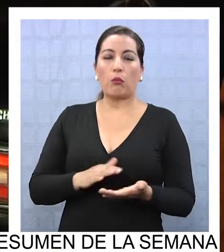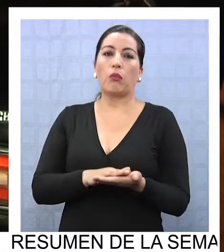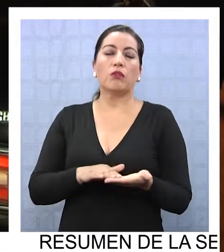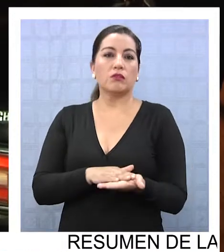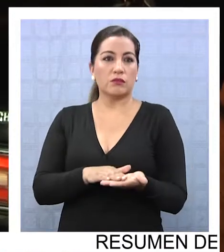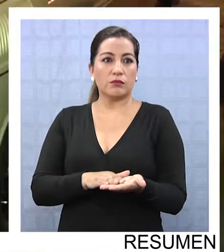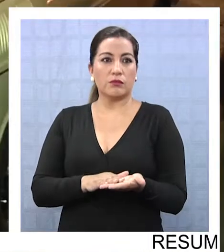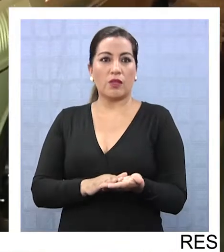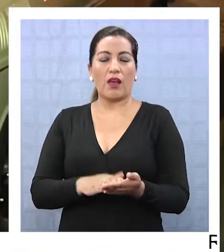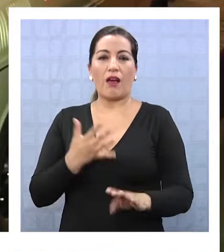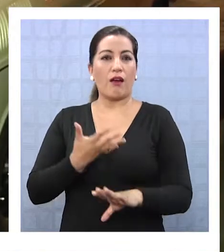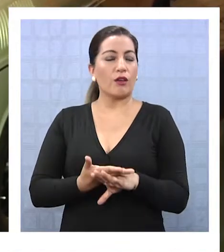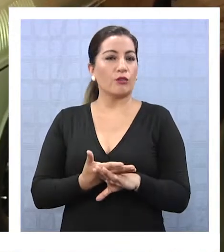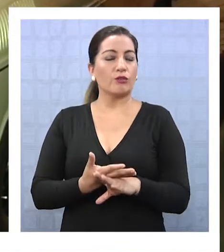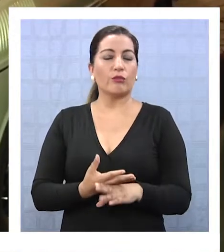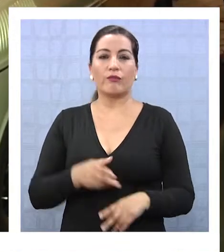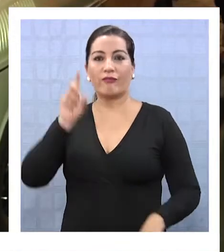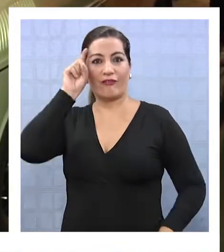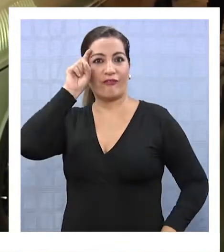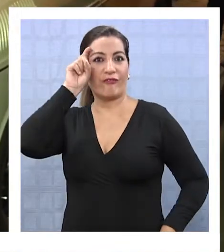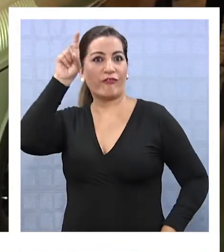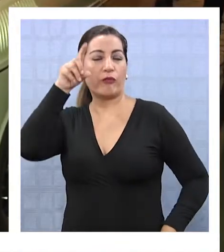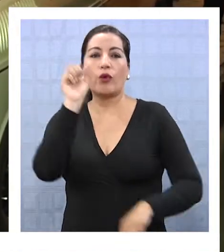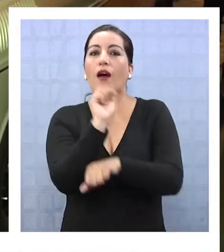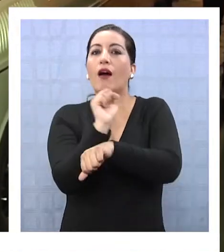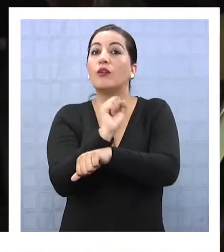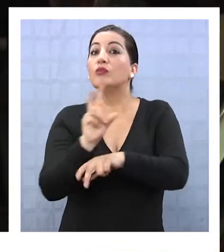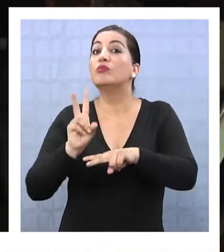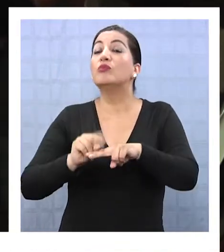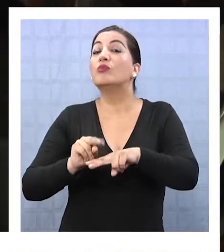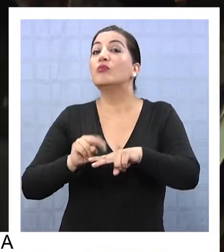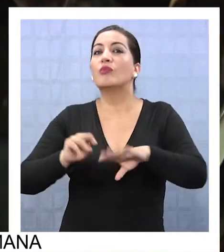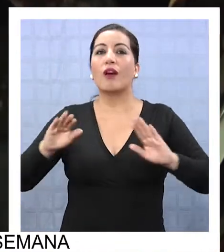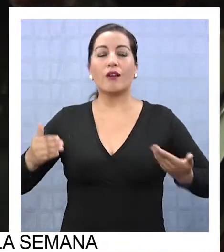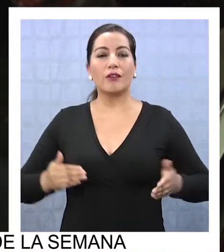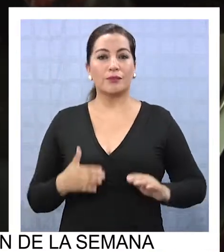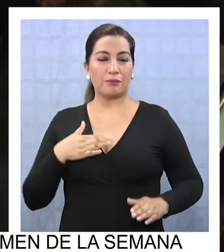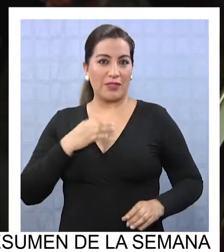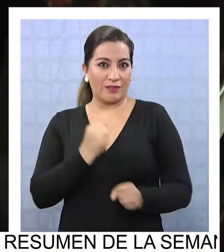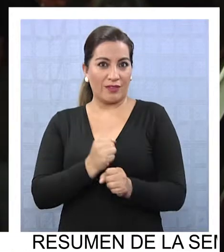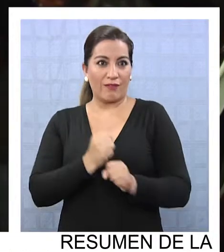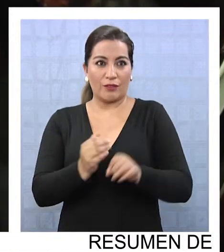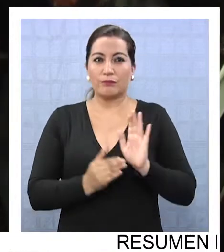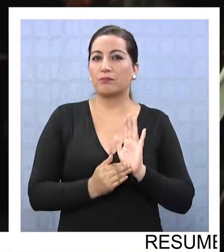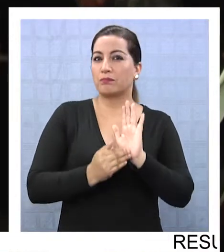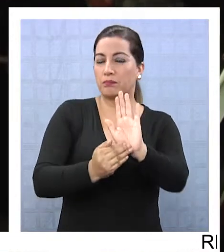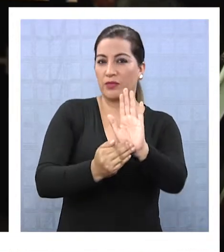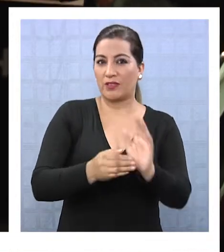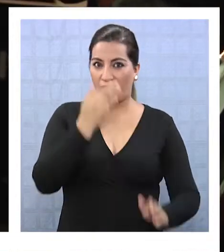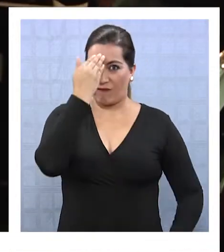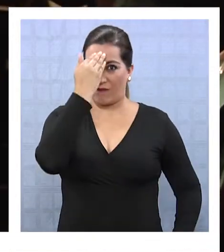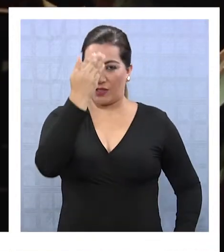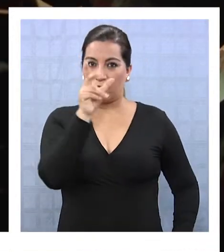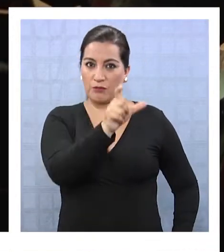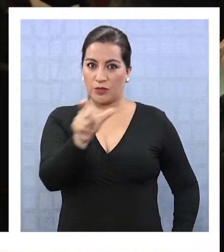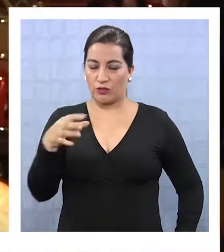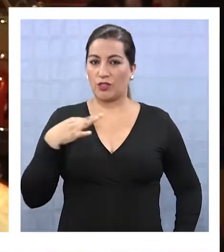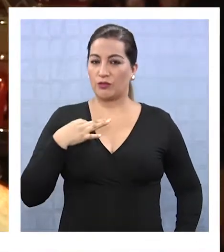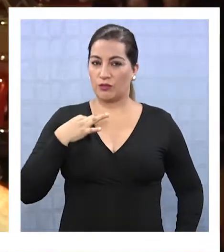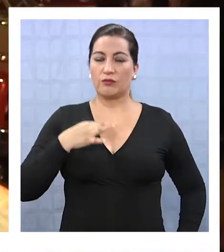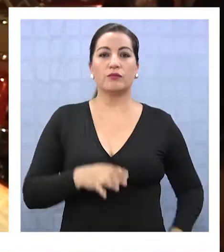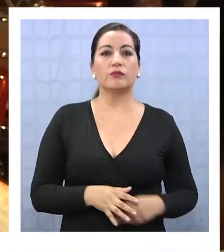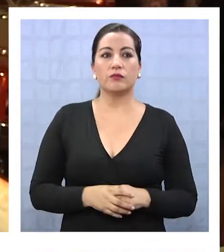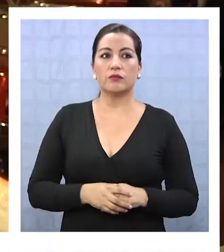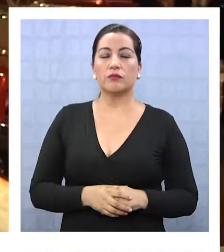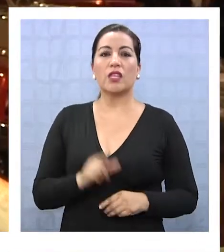como la que reúne a los amantes de los autos antiguos, pudieron presentar su trabajo a la ciudadanía. Bueno,